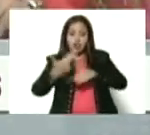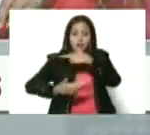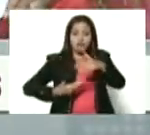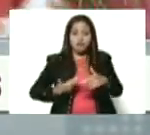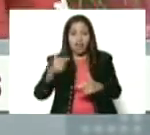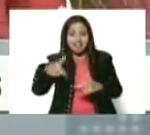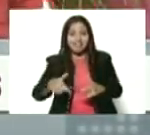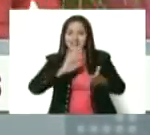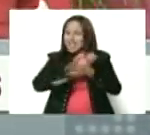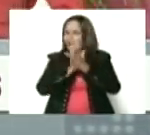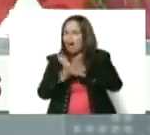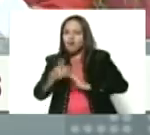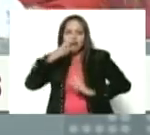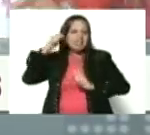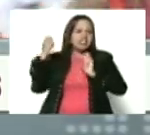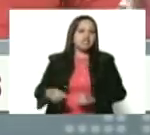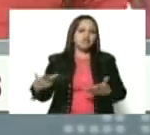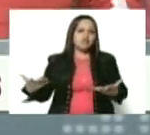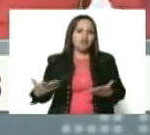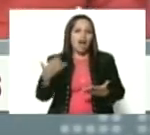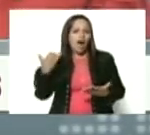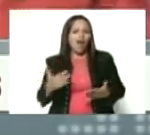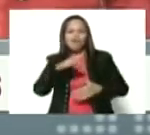se acabó el machismo, ahora todos estamos feministas, mi presidente,